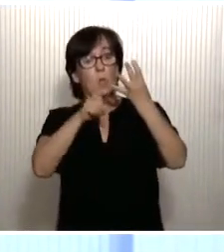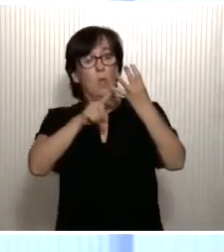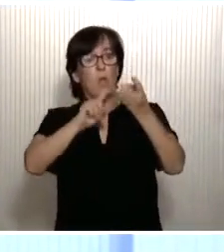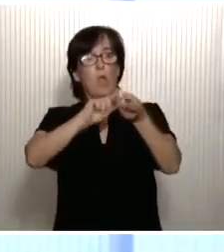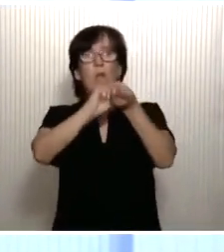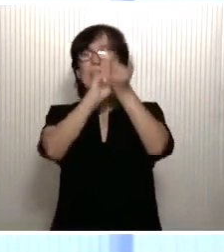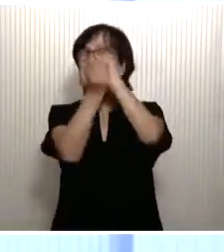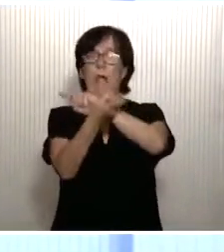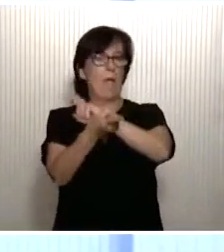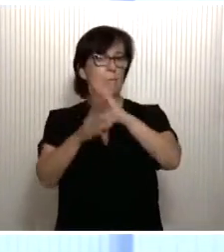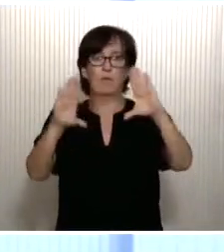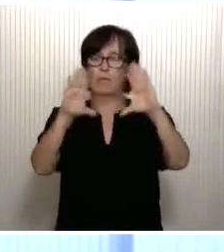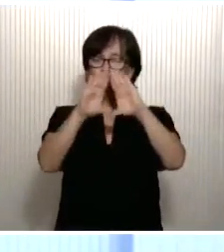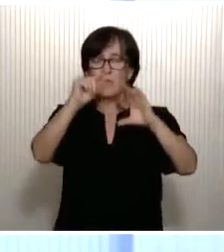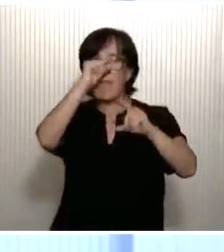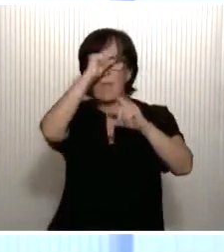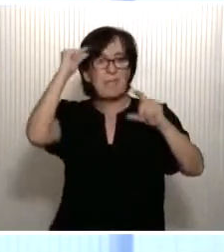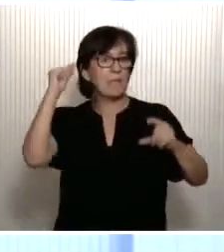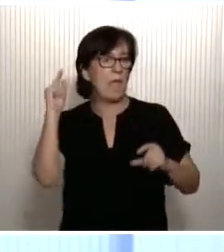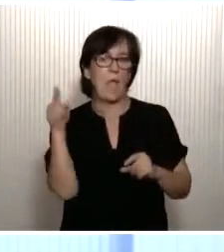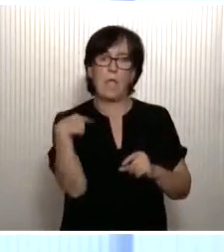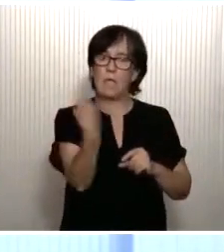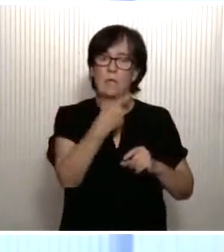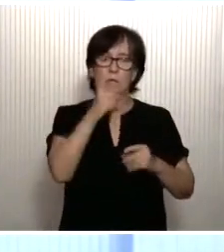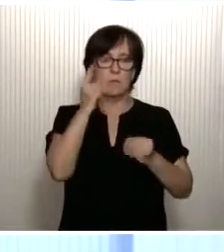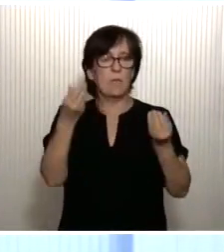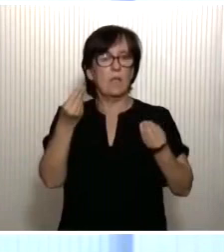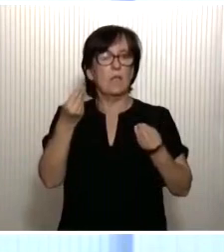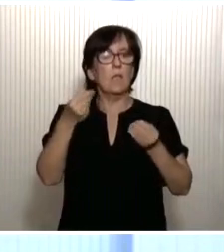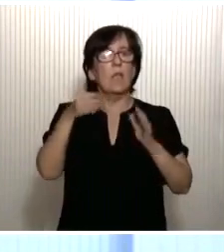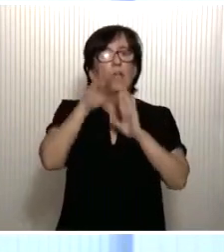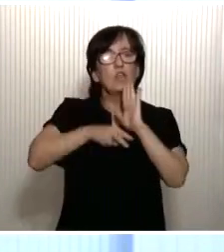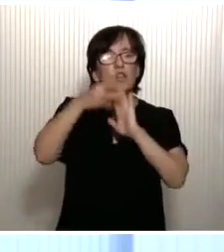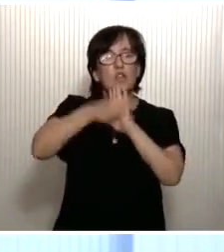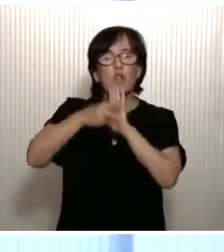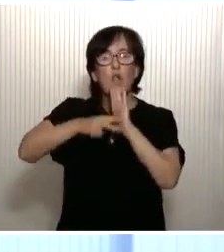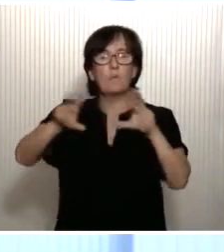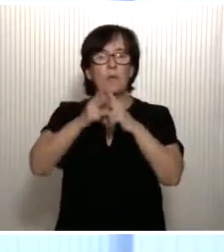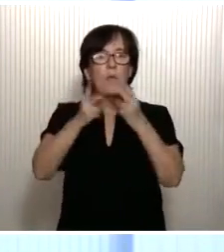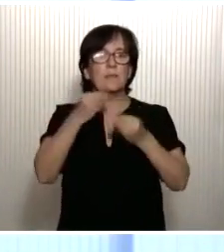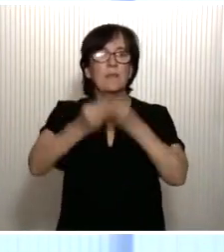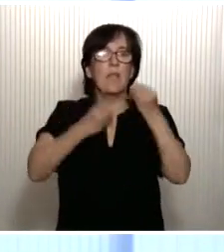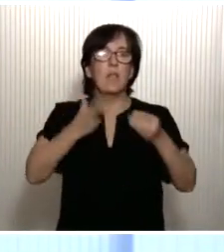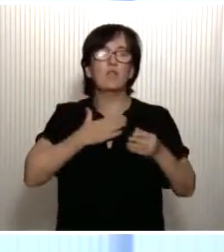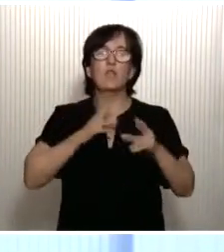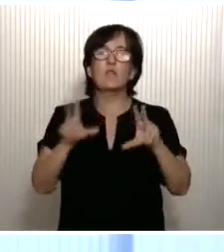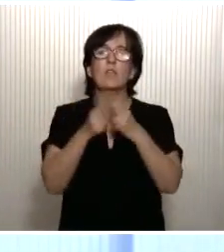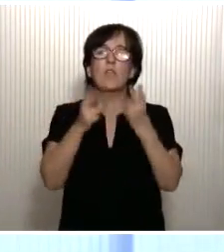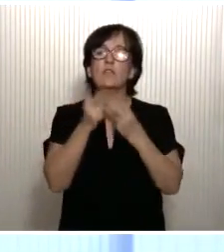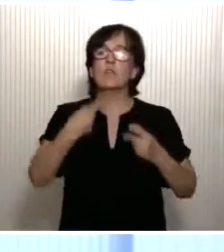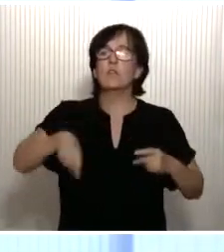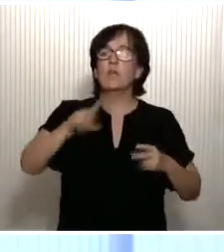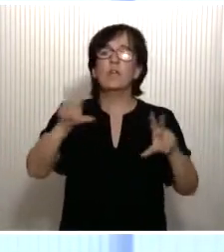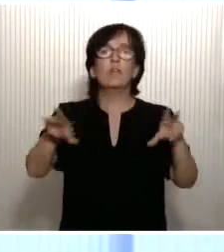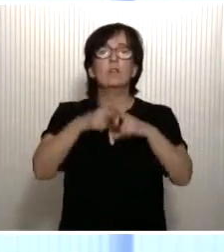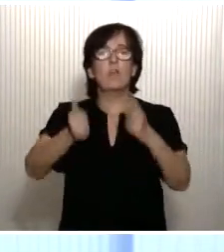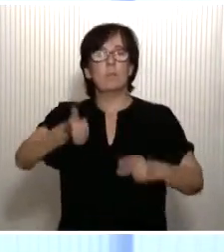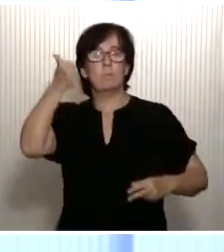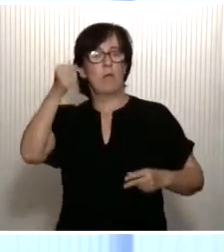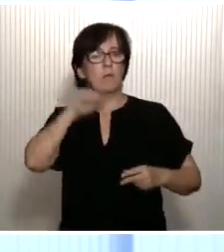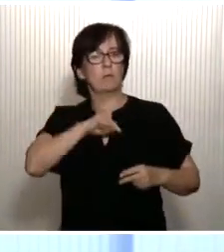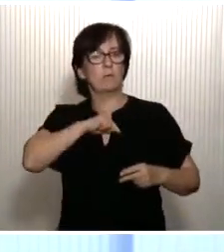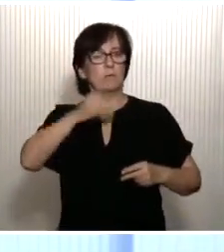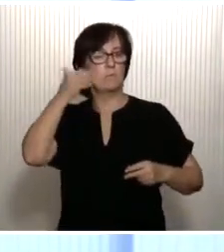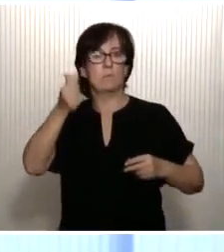feminista en las mentalidades y en las reglas sociales que hagan a nuestra sociedad una sociedad más digna